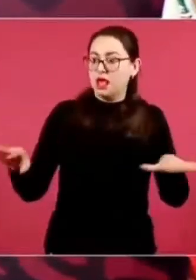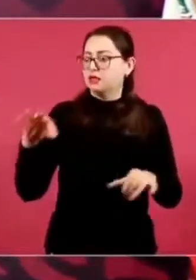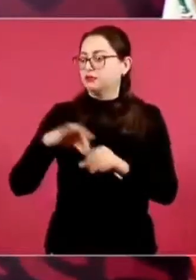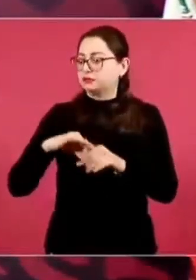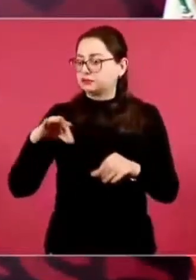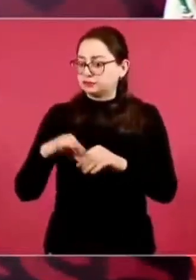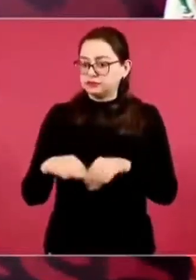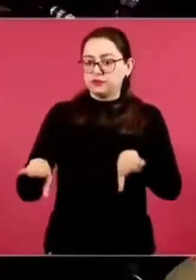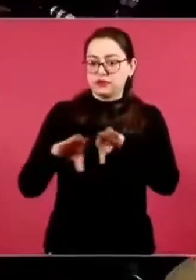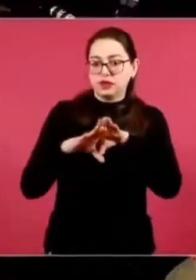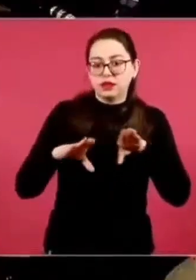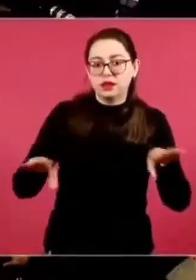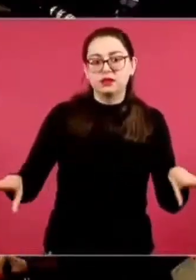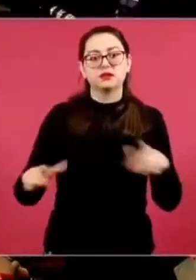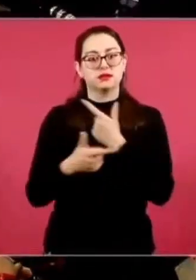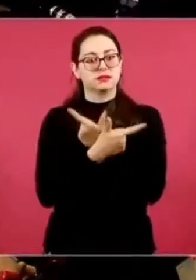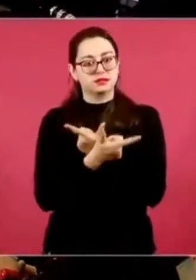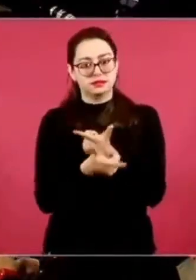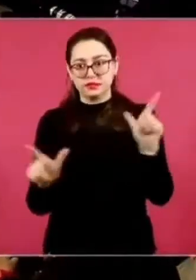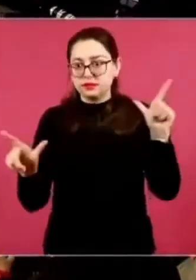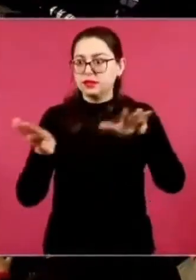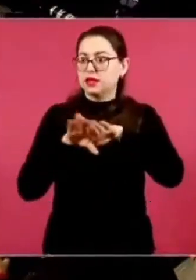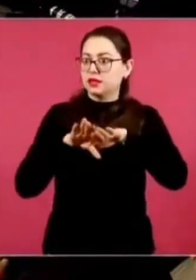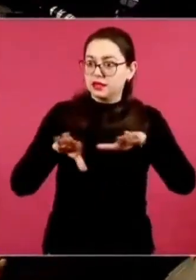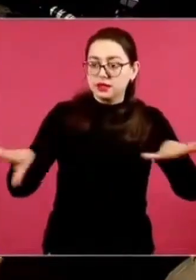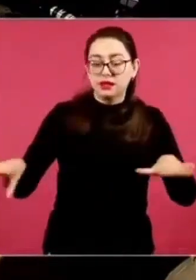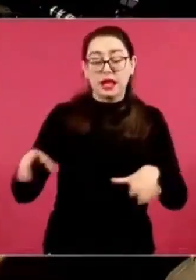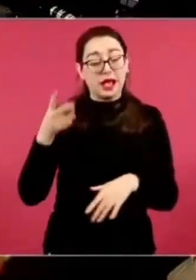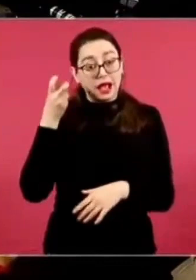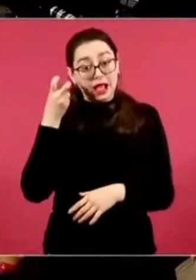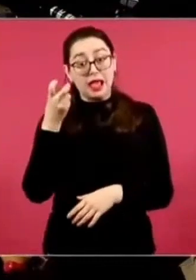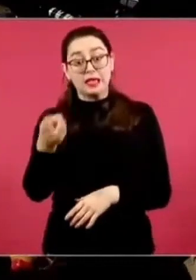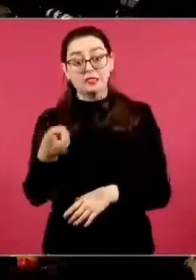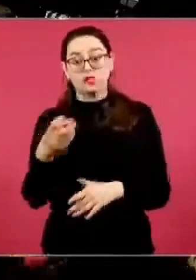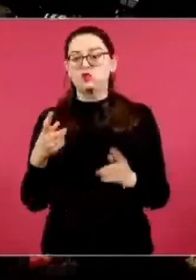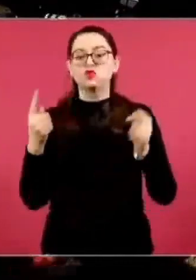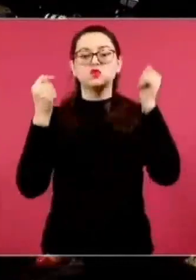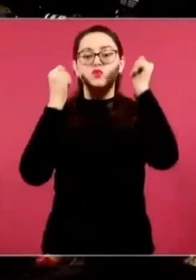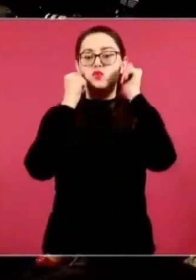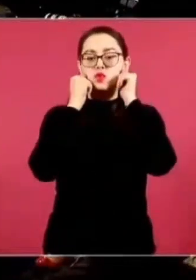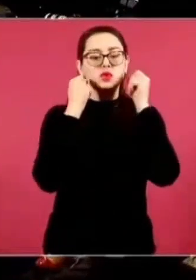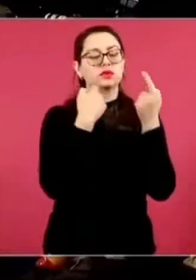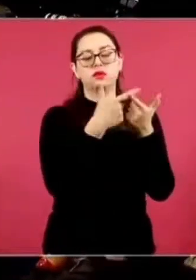independientemente de los partidos.